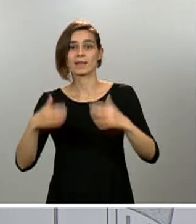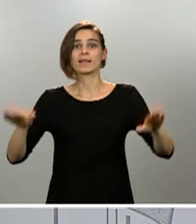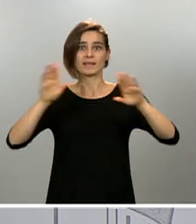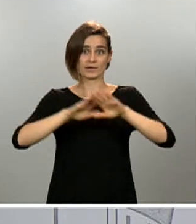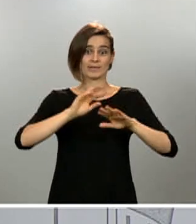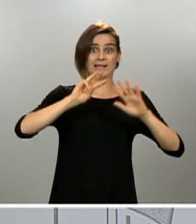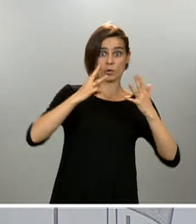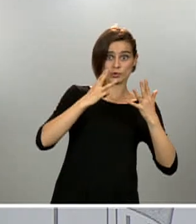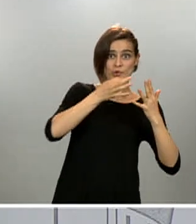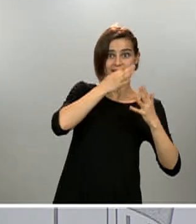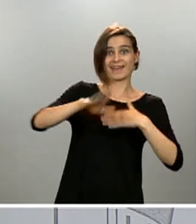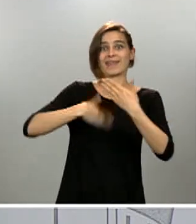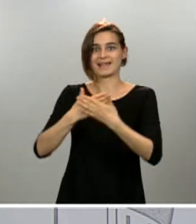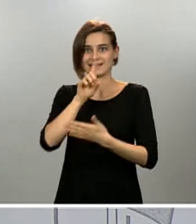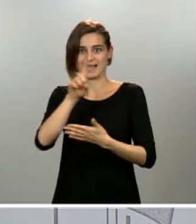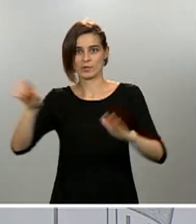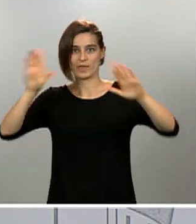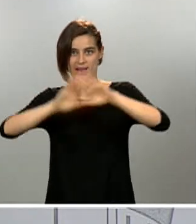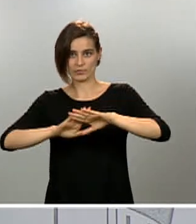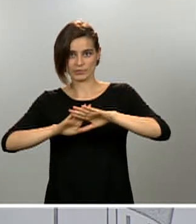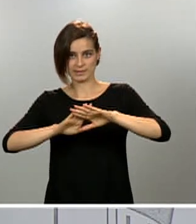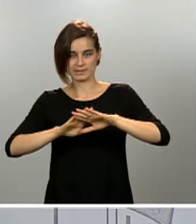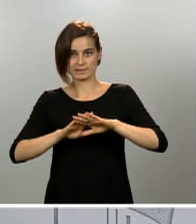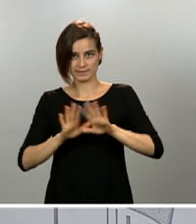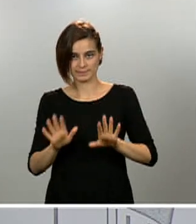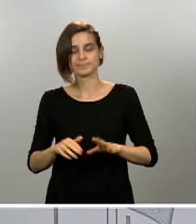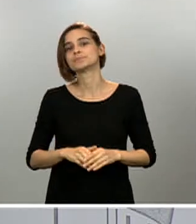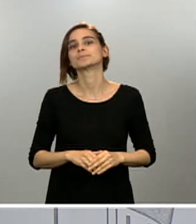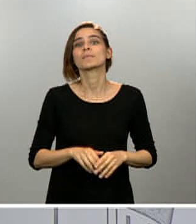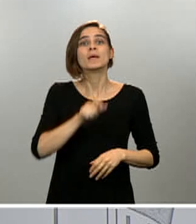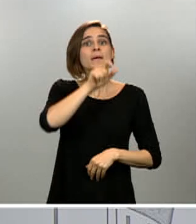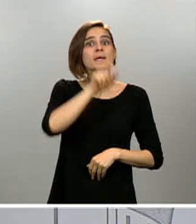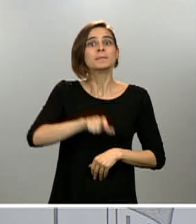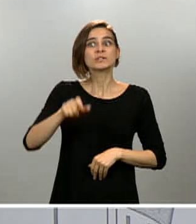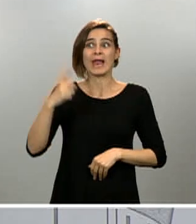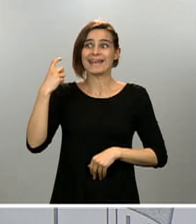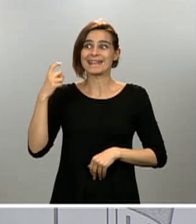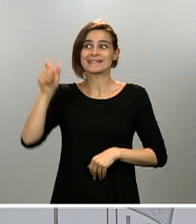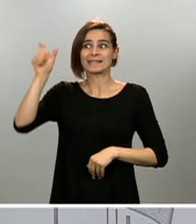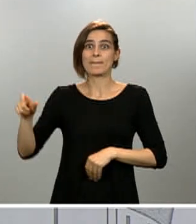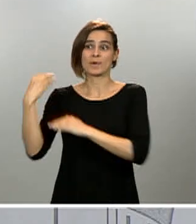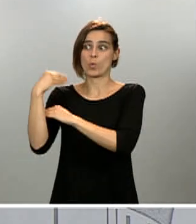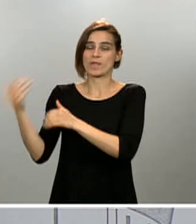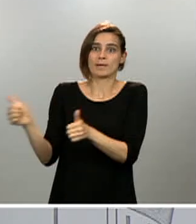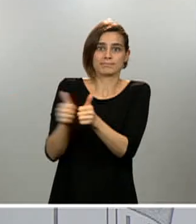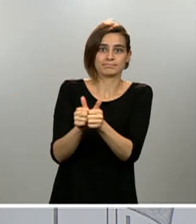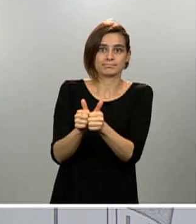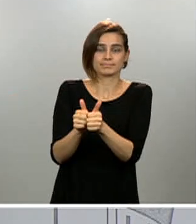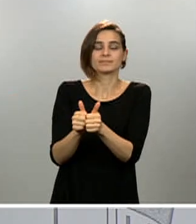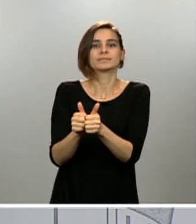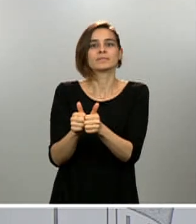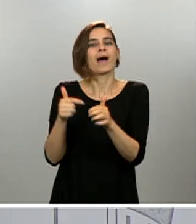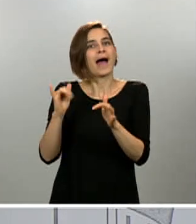Aquellas personas que requieran salir acompañadas de un cuidador o cuidadora, porque tengan algún nivel de dependencia, se les reserva un espacio